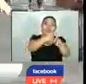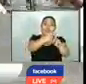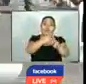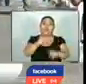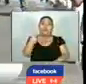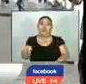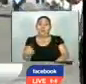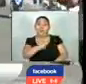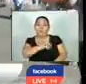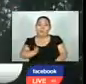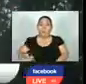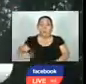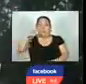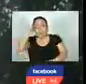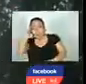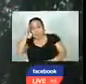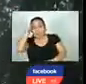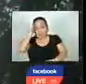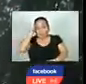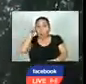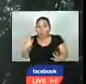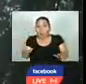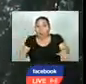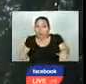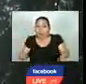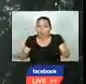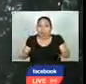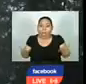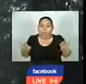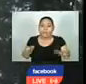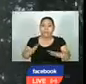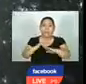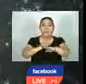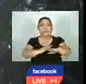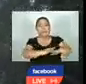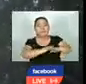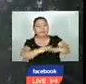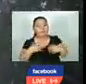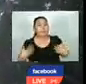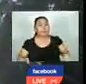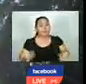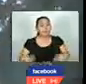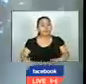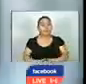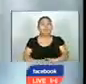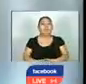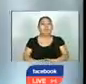Salvadoreños ya están pensando en alternativas para hacerle frente a estas condiciones.